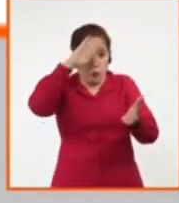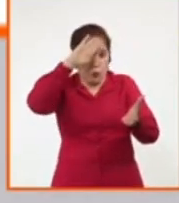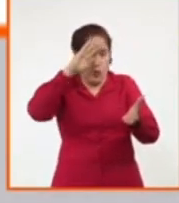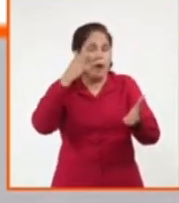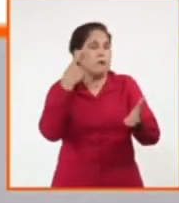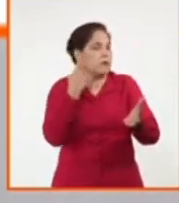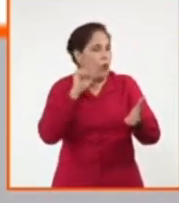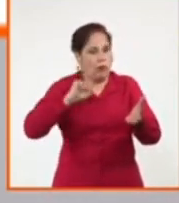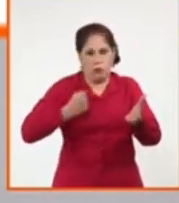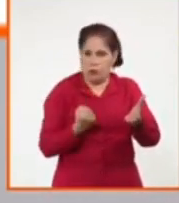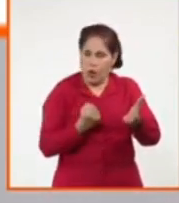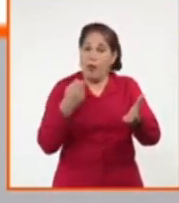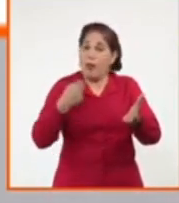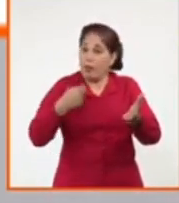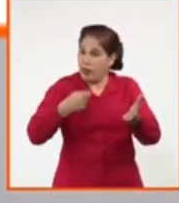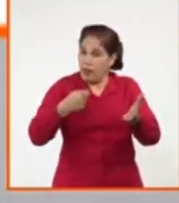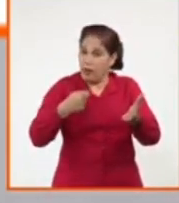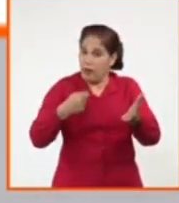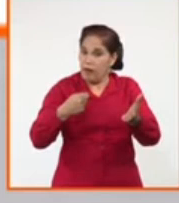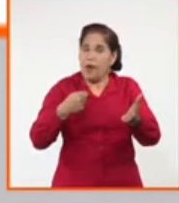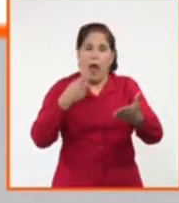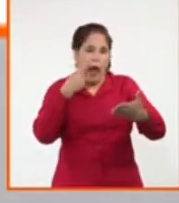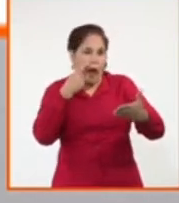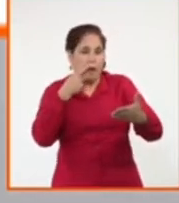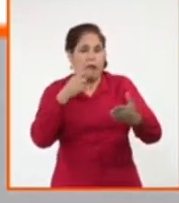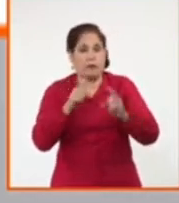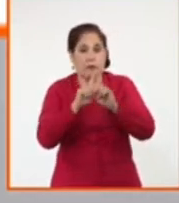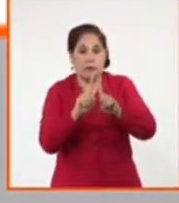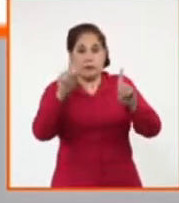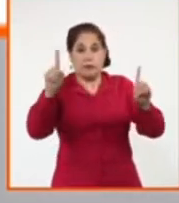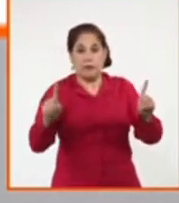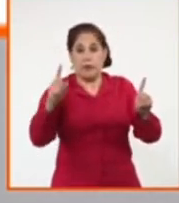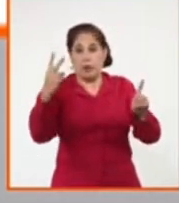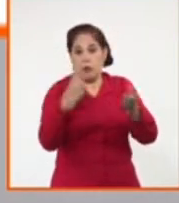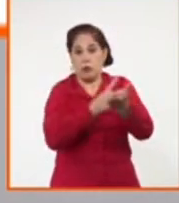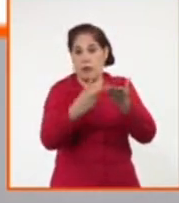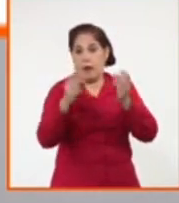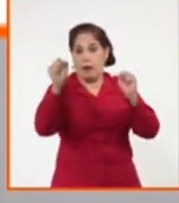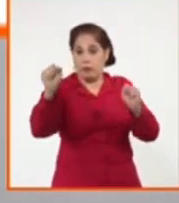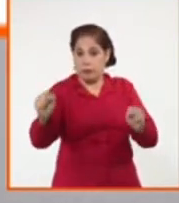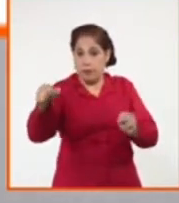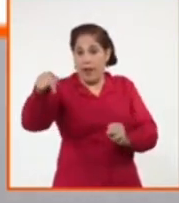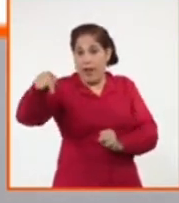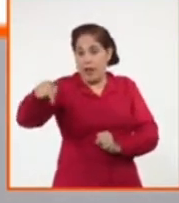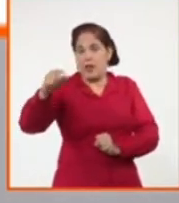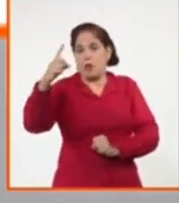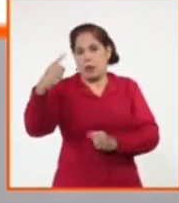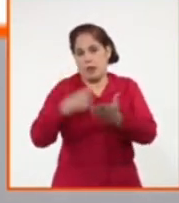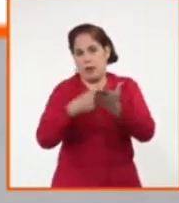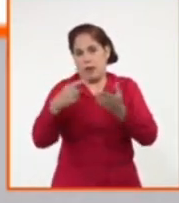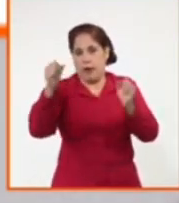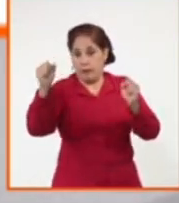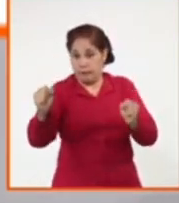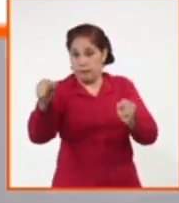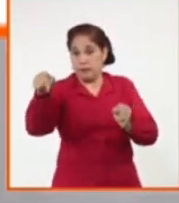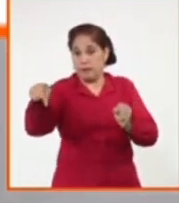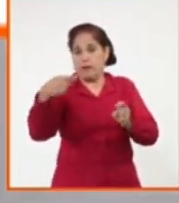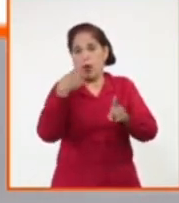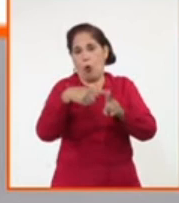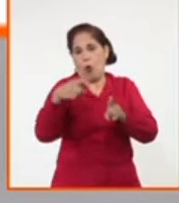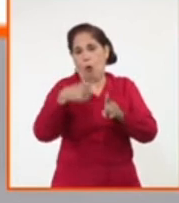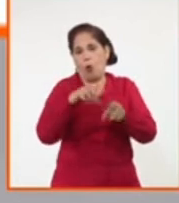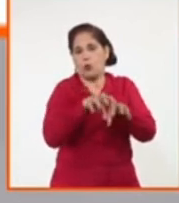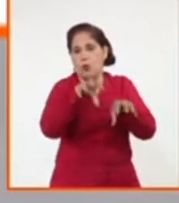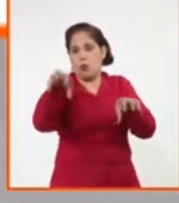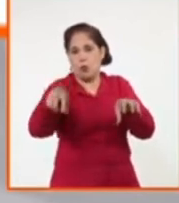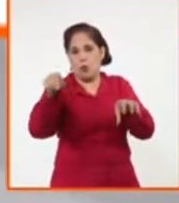Necesariamente tiene que hacer una cuarentena obligatoria por 7 días en nuestro